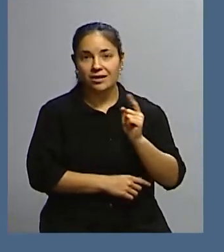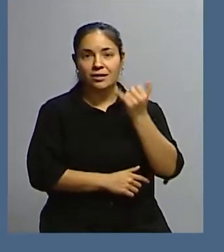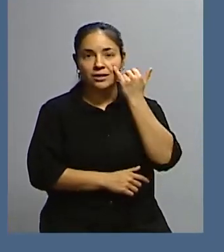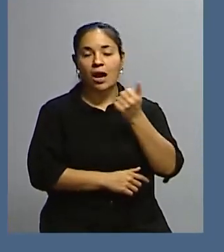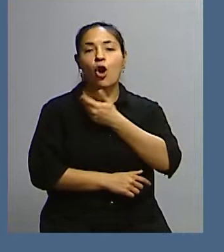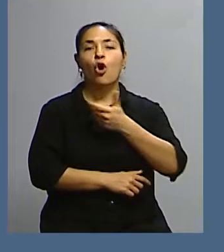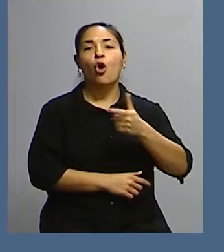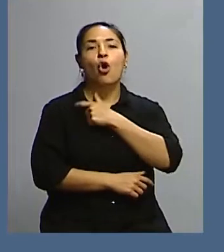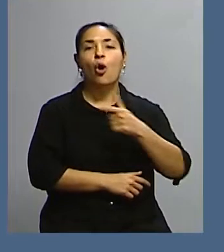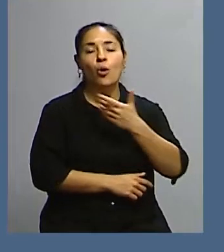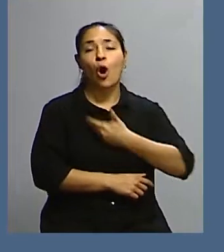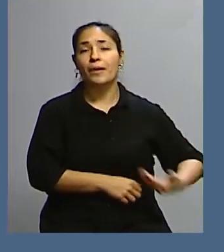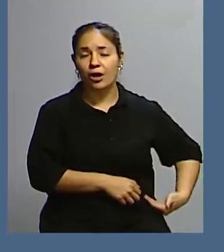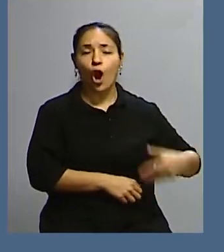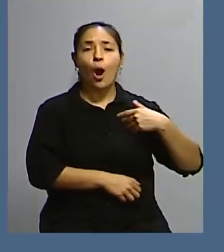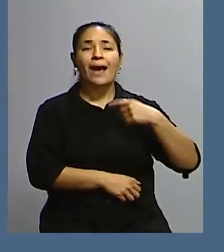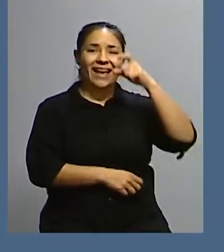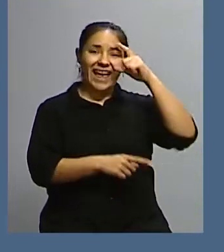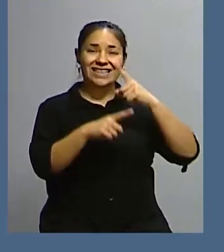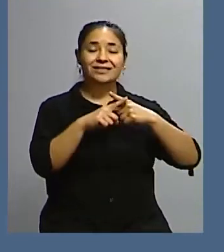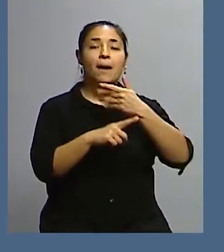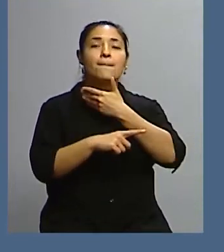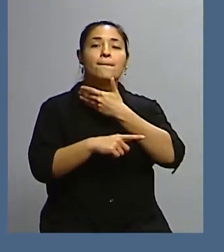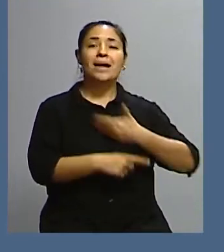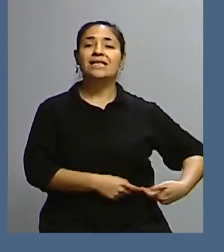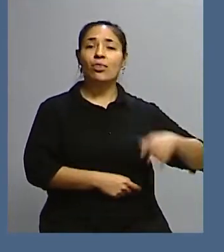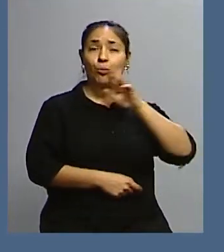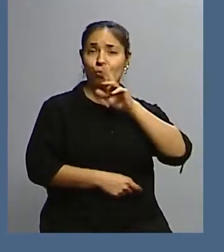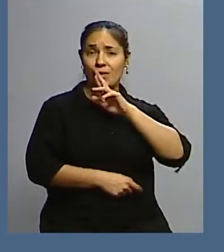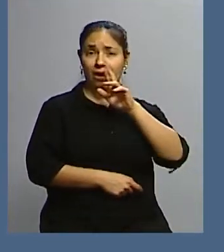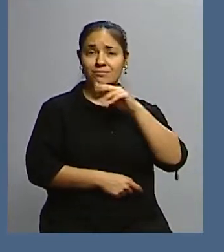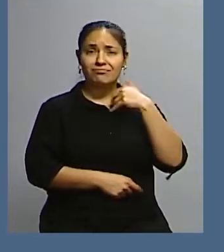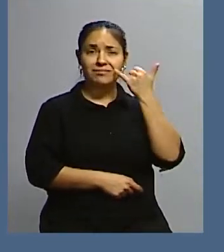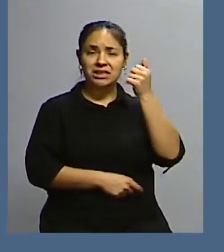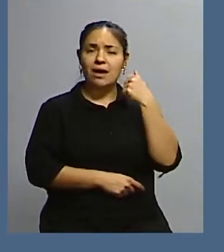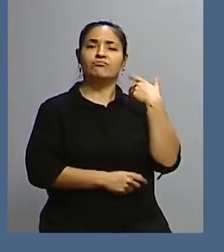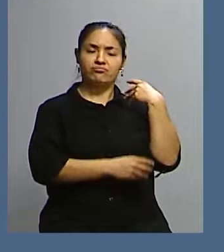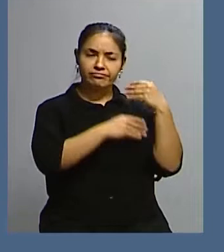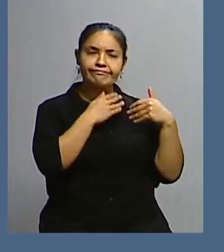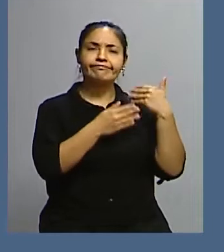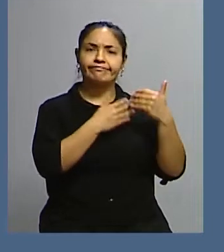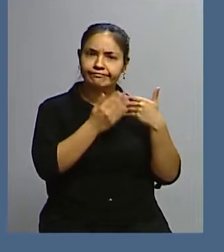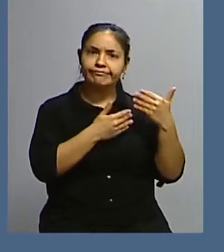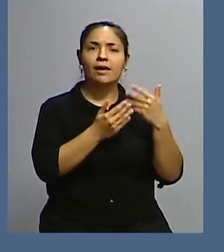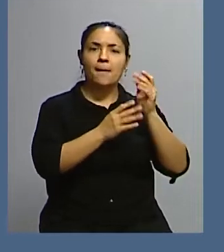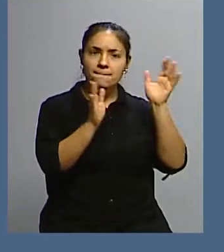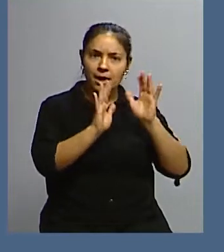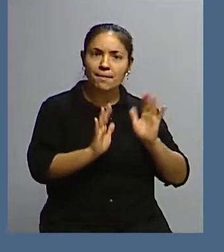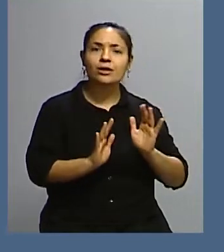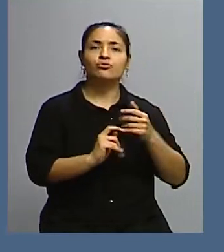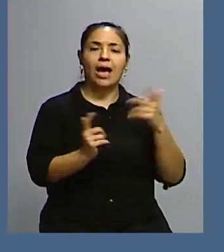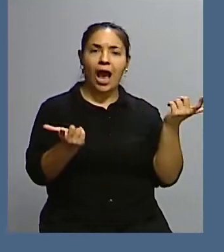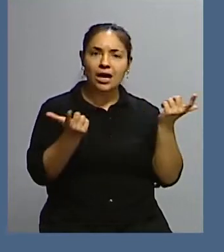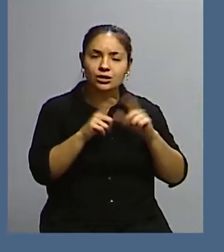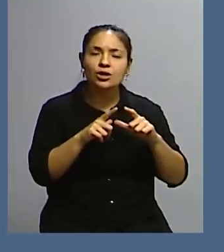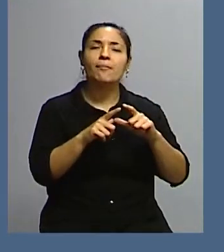presidenta Michelle Bachelet ya se discutía y ya existía un proceso de preparación a través de asambleas